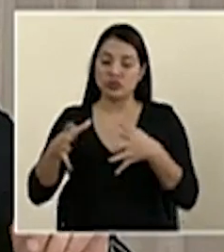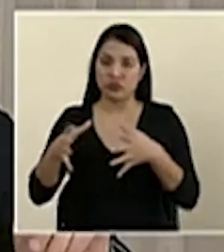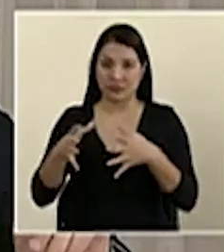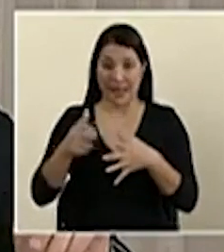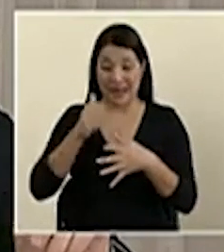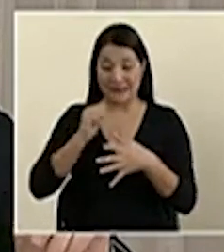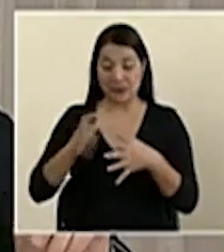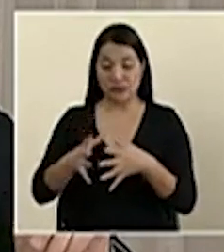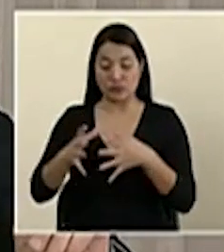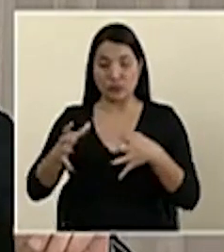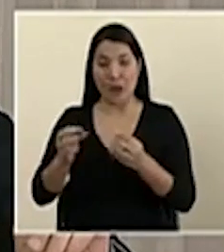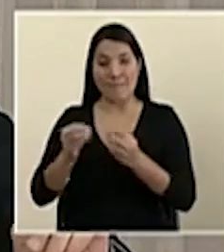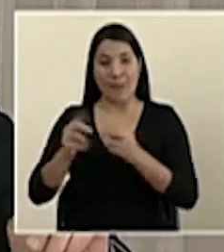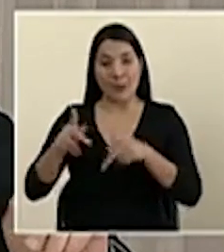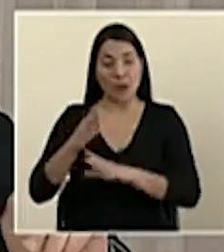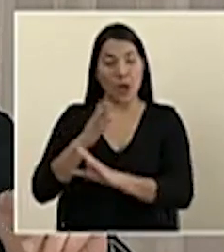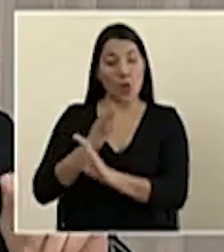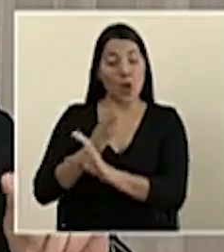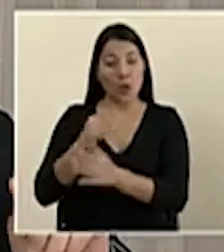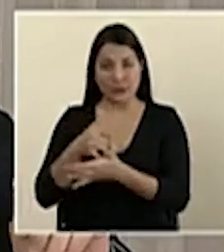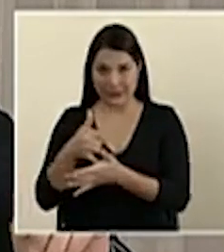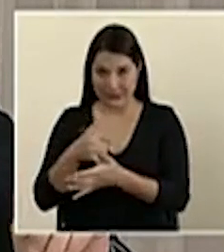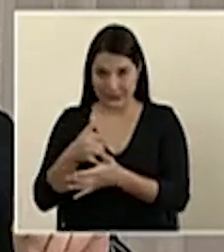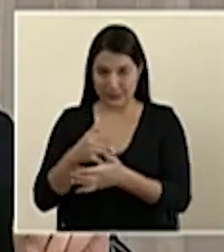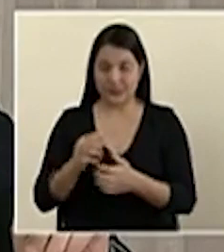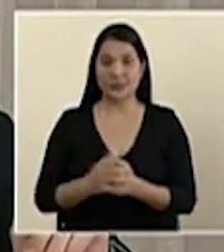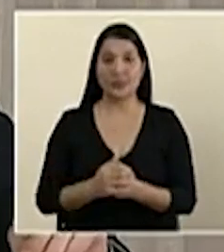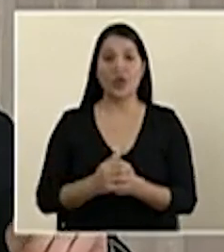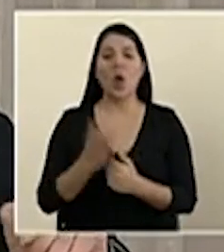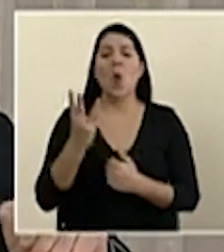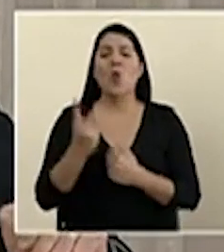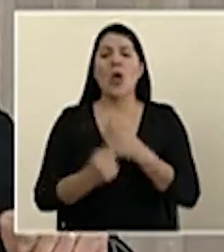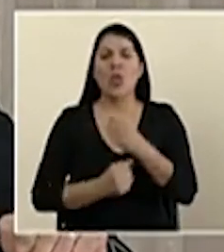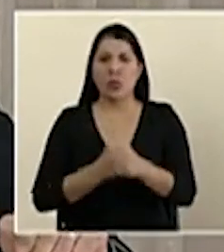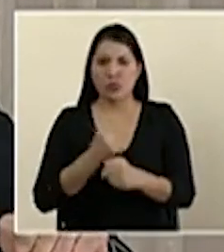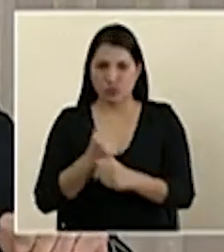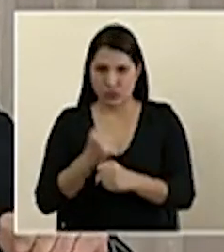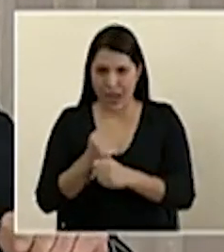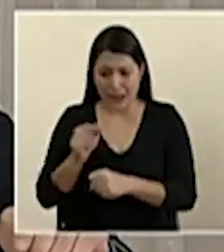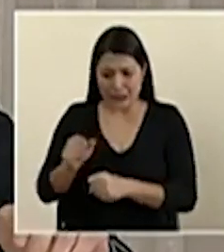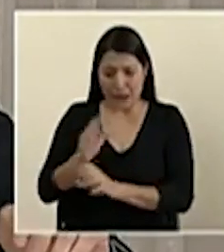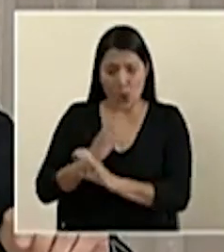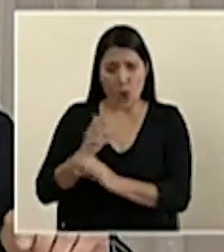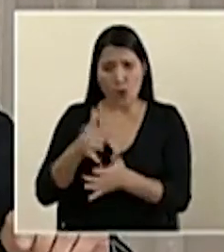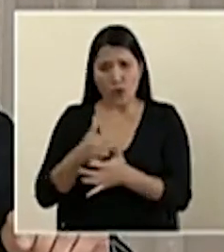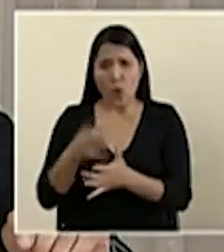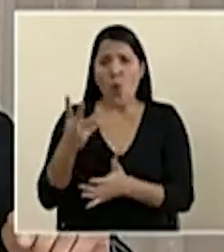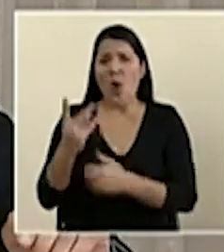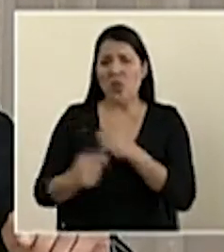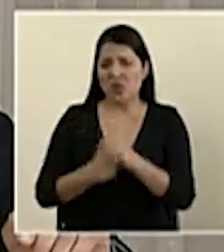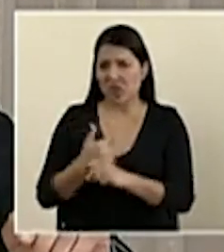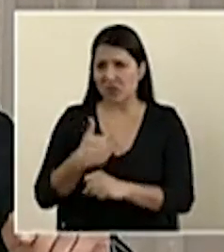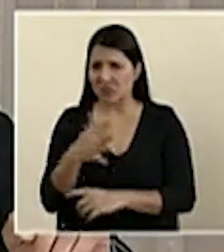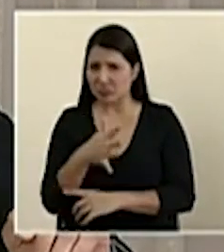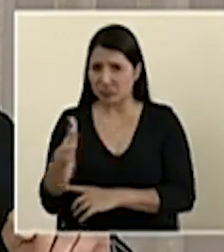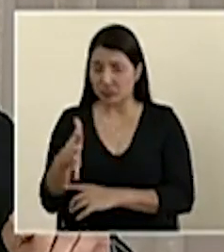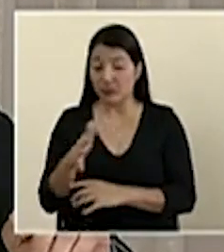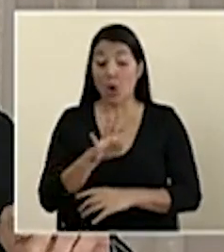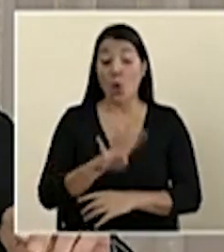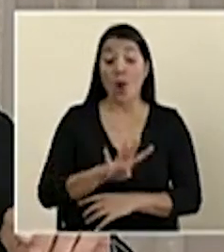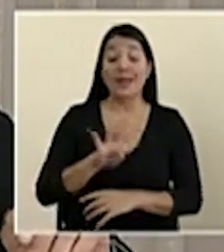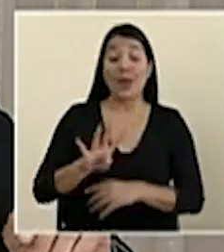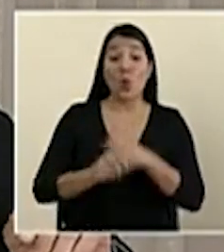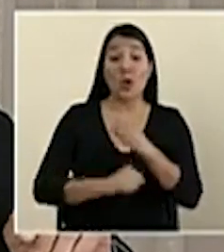de ayer. Tenemos 3 en salón. El rango de edad de esas personas que se encuentran en cuidados intensivos va desde los